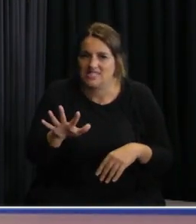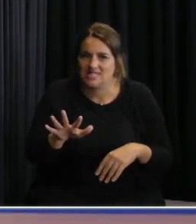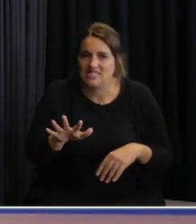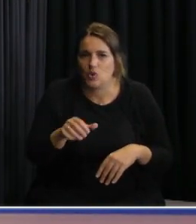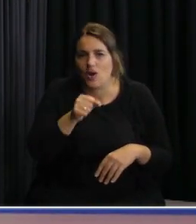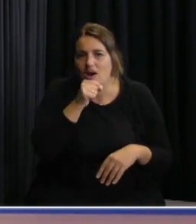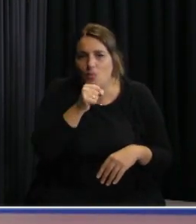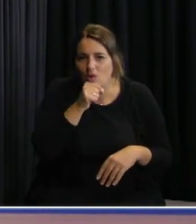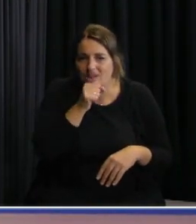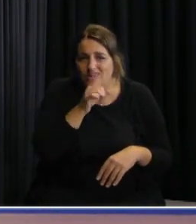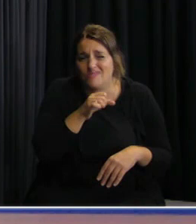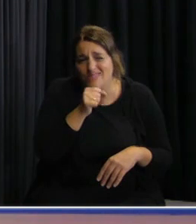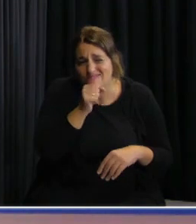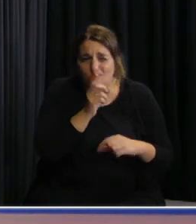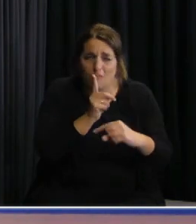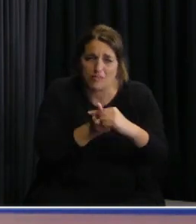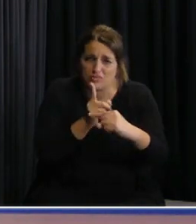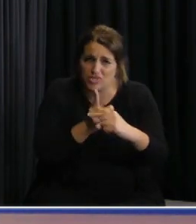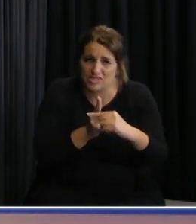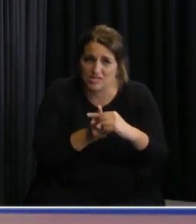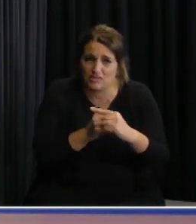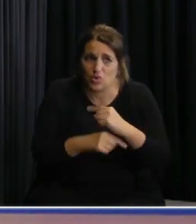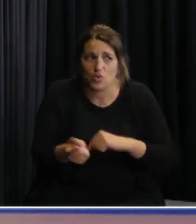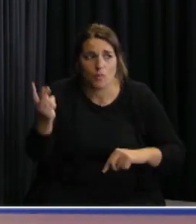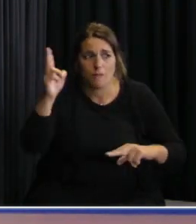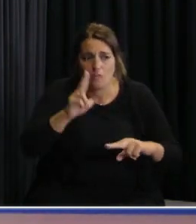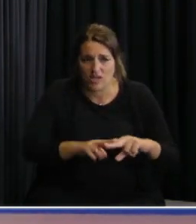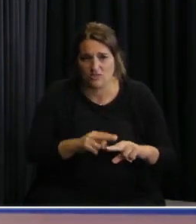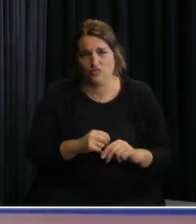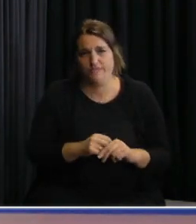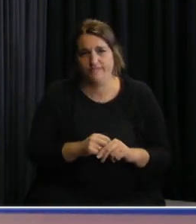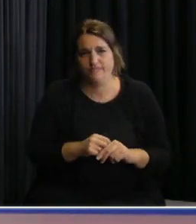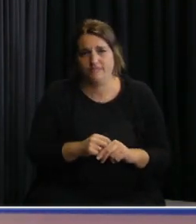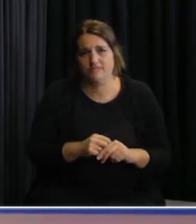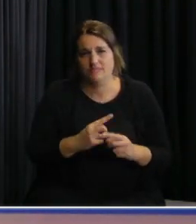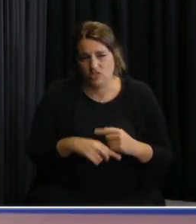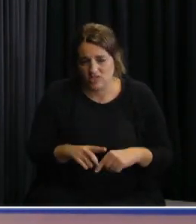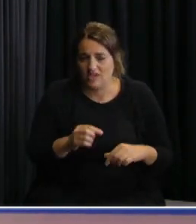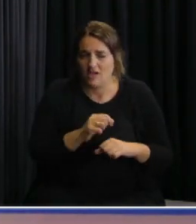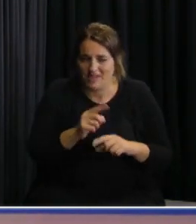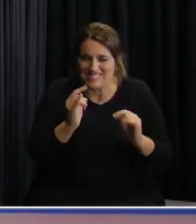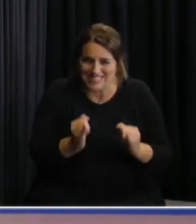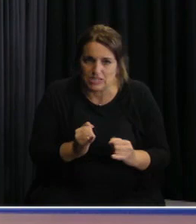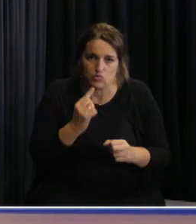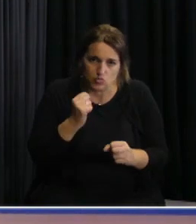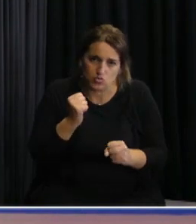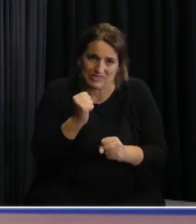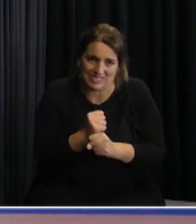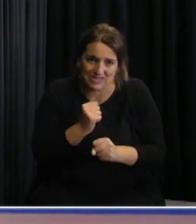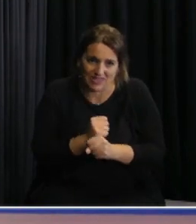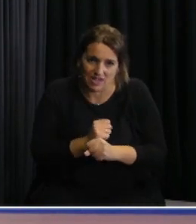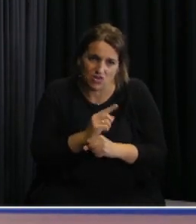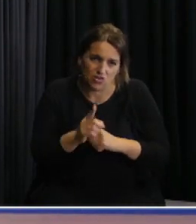abuelos o viejitos positivos y un fallecido va a haber una intervención sanitaria permanente por parte